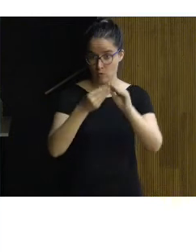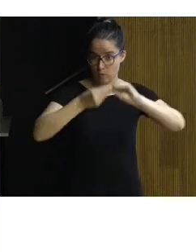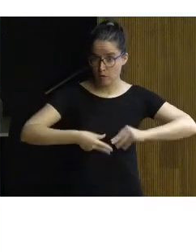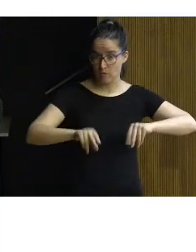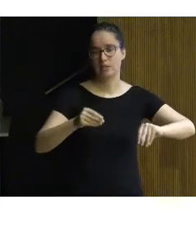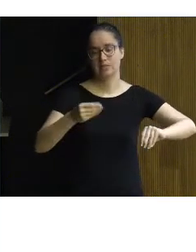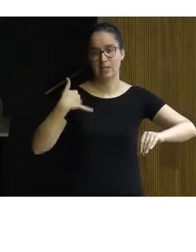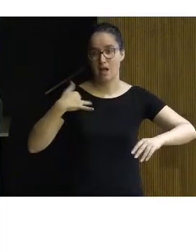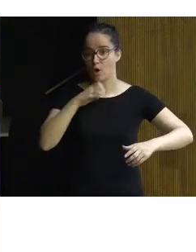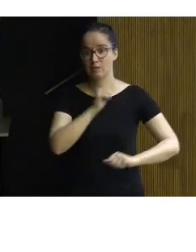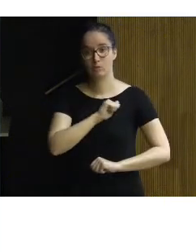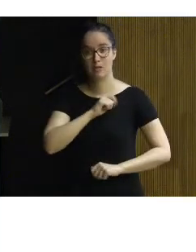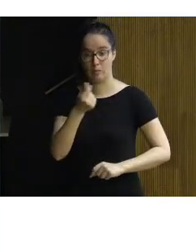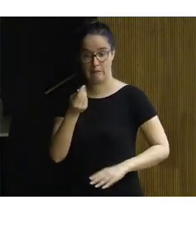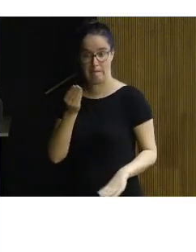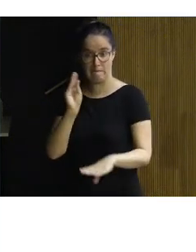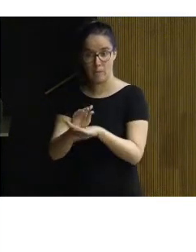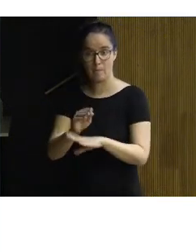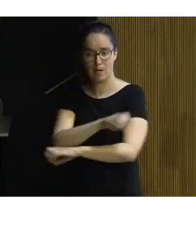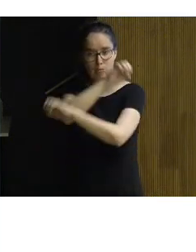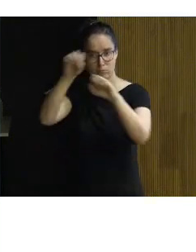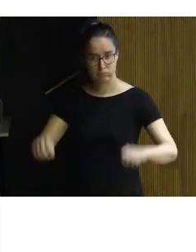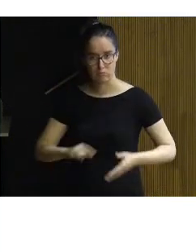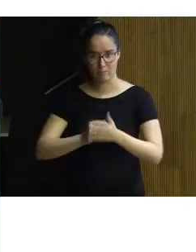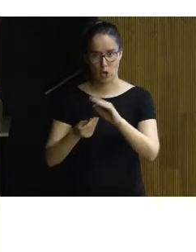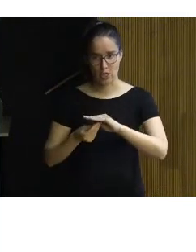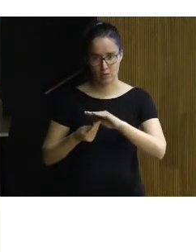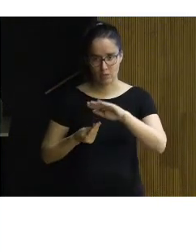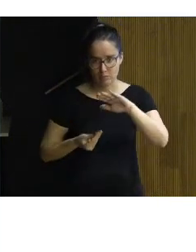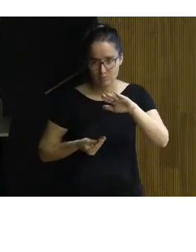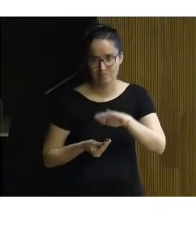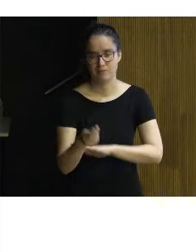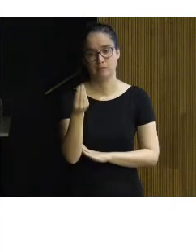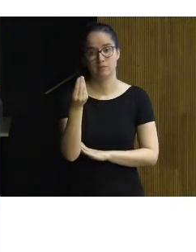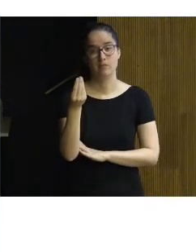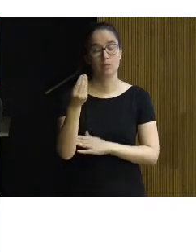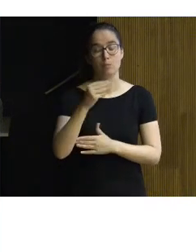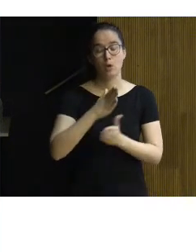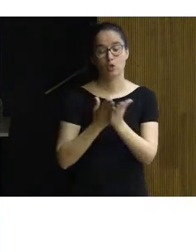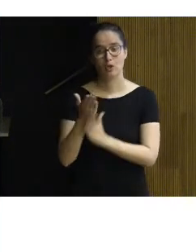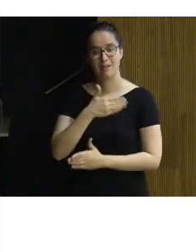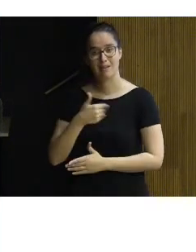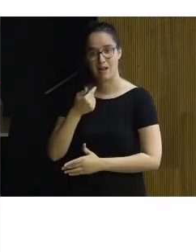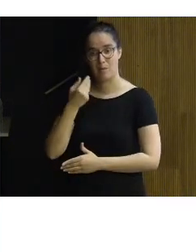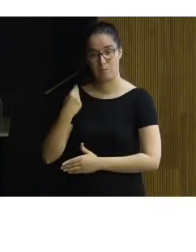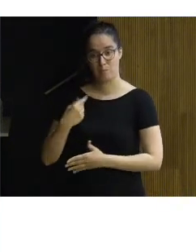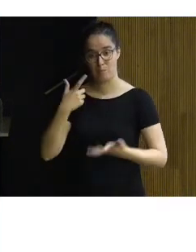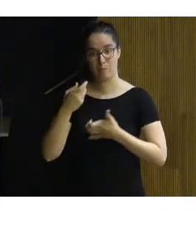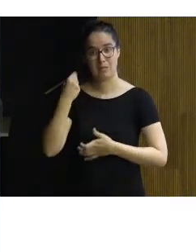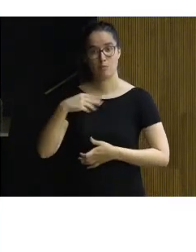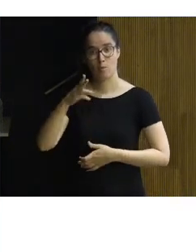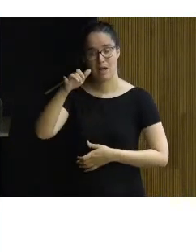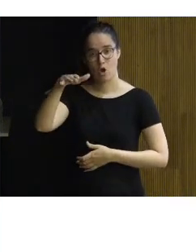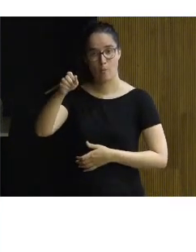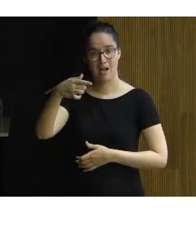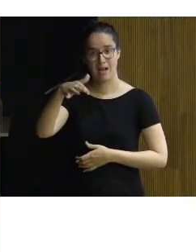y ahora estamos esperando a conseguir financiación para garantizar la viabilidad del proyecto. Y por otro lado, pues quería destacar lo mismo que ha dicho Paloma García